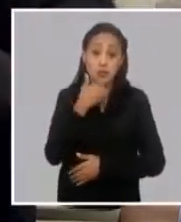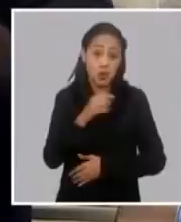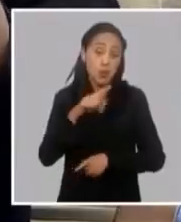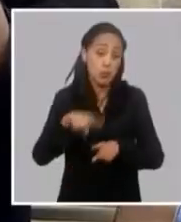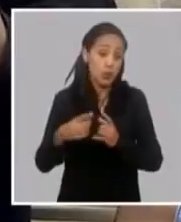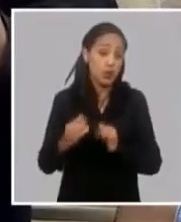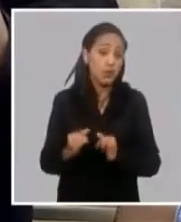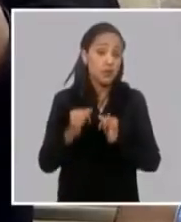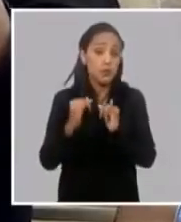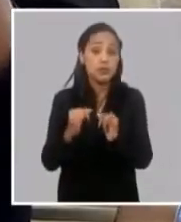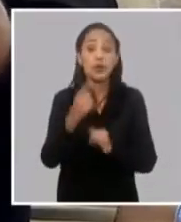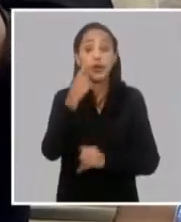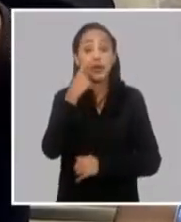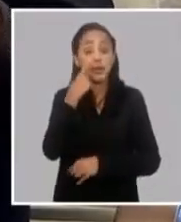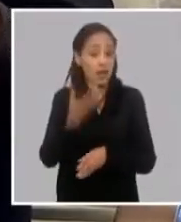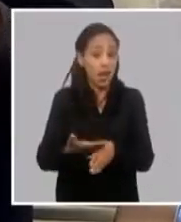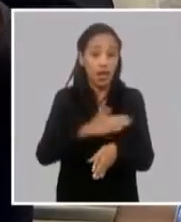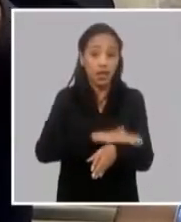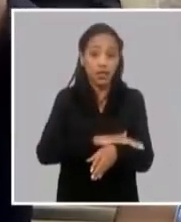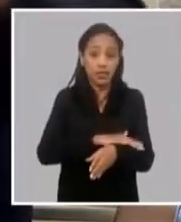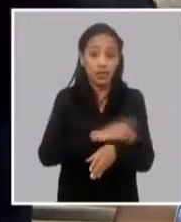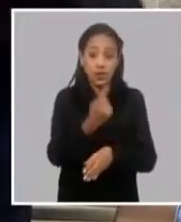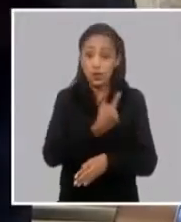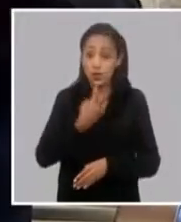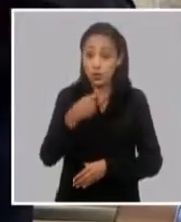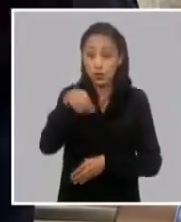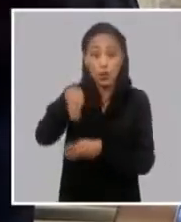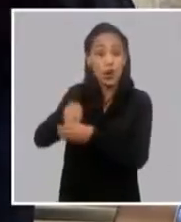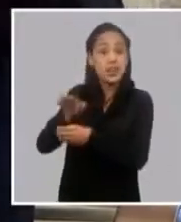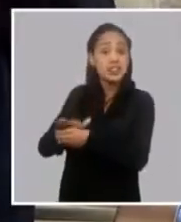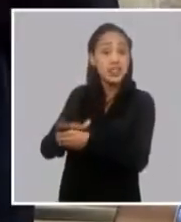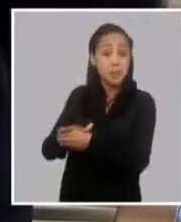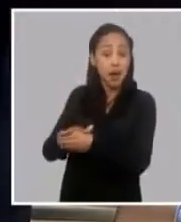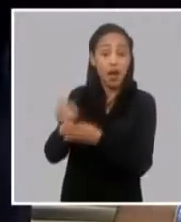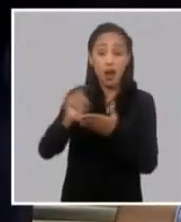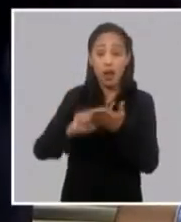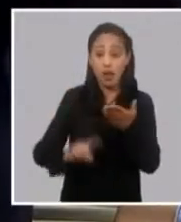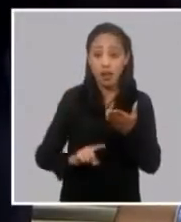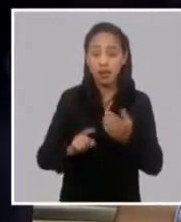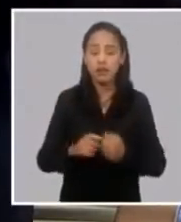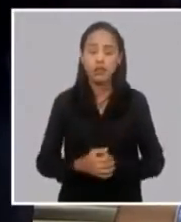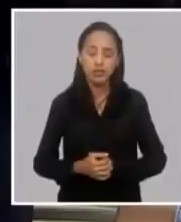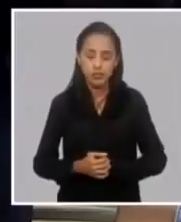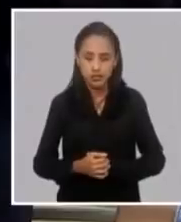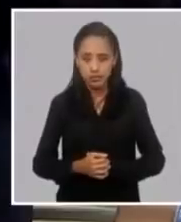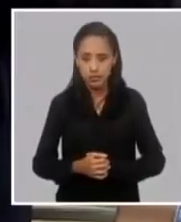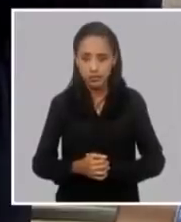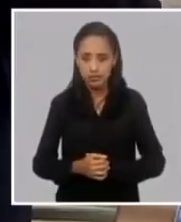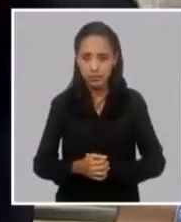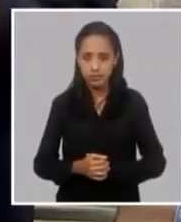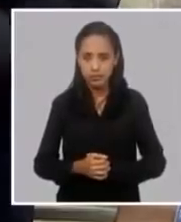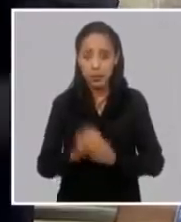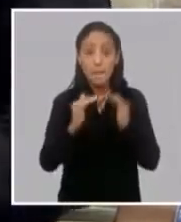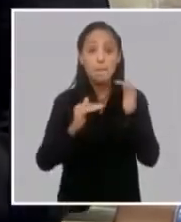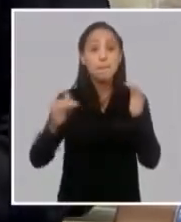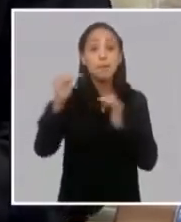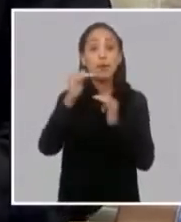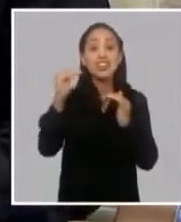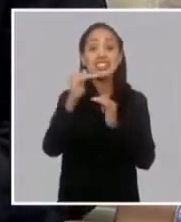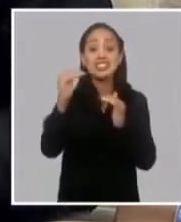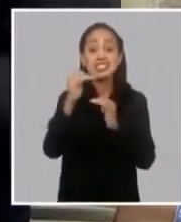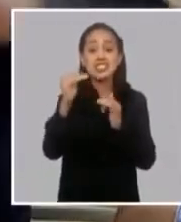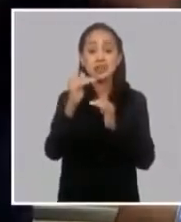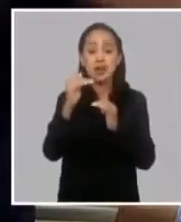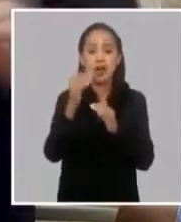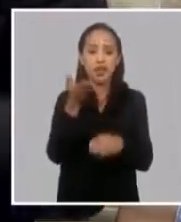partir de la información que vi previamente, hoy nosotros tenemos una capacidad de generación por encima de la